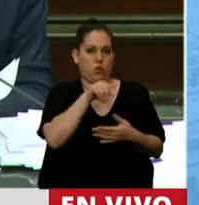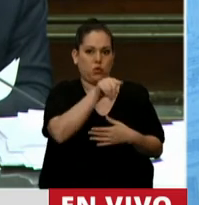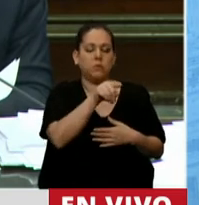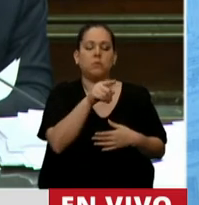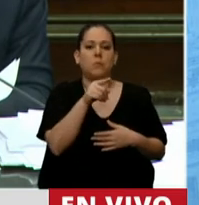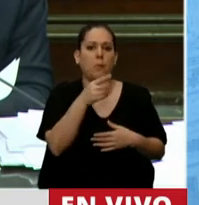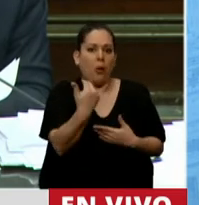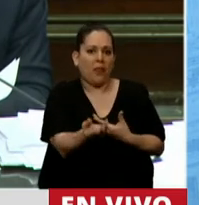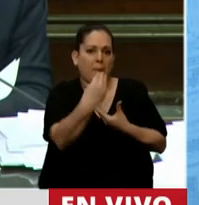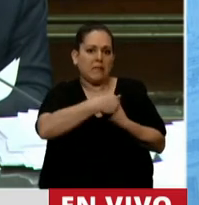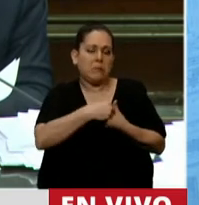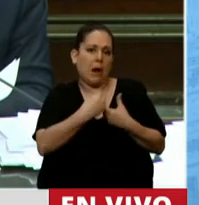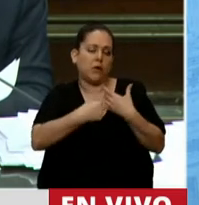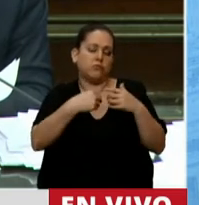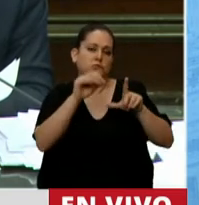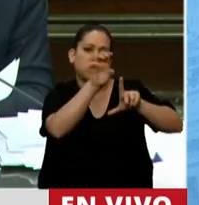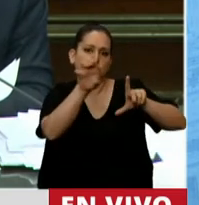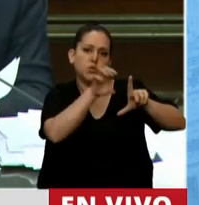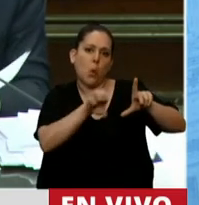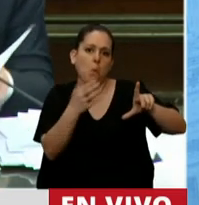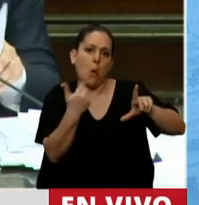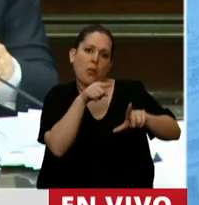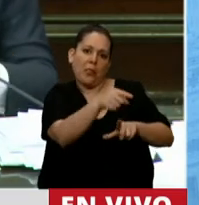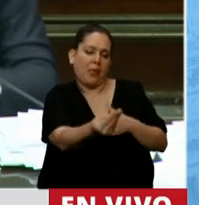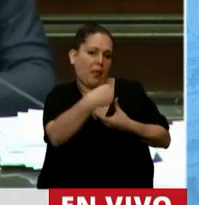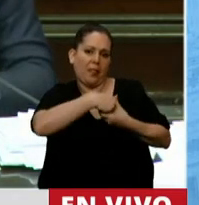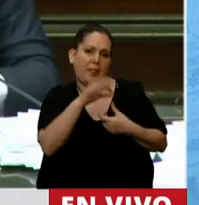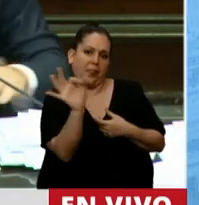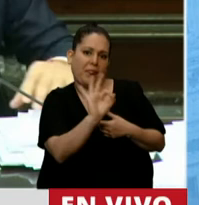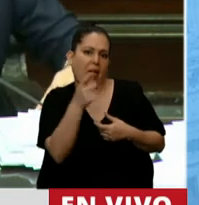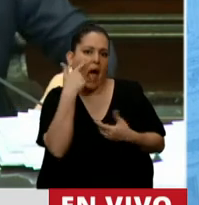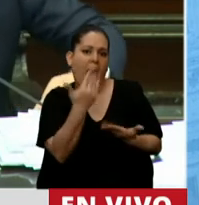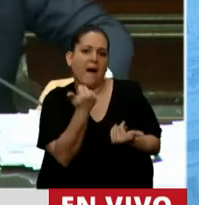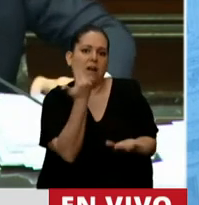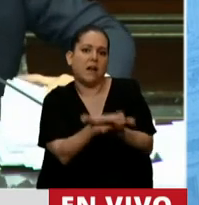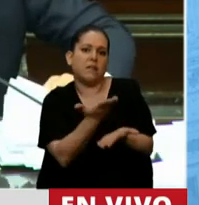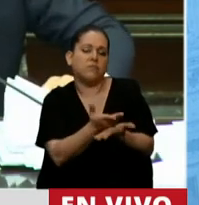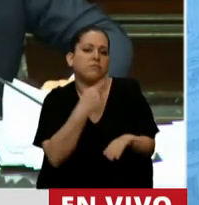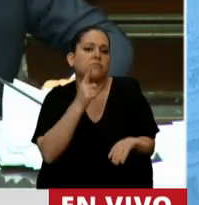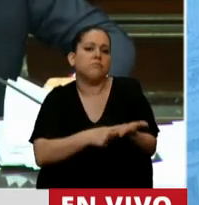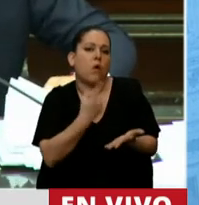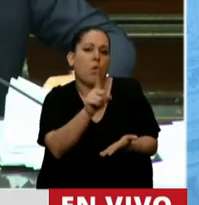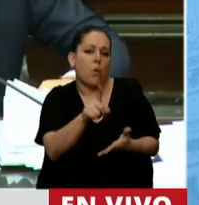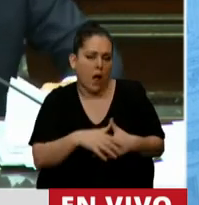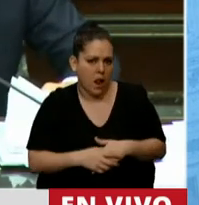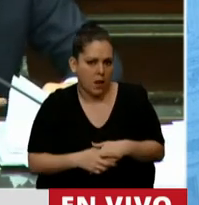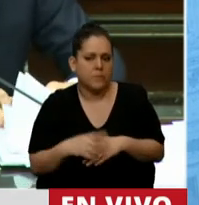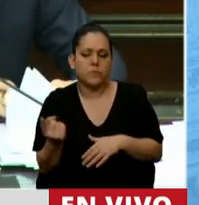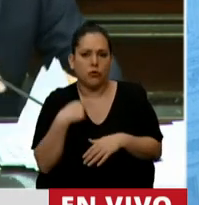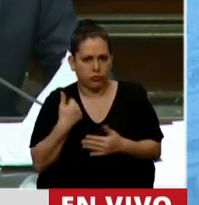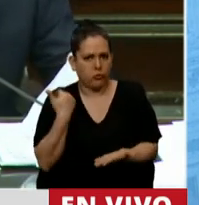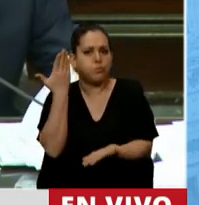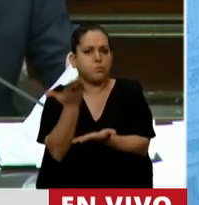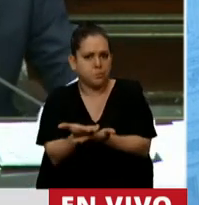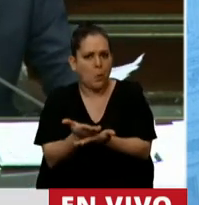por Zoom si este era el problema para no juntarse y proponer alguna medida concreta. Nosotros hemos presentado proyectos para